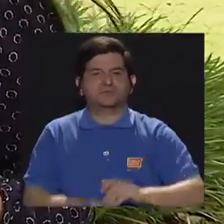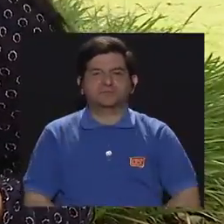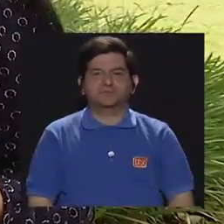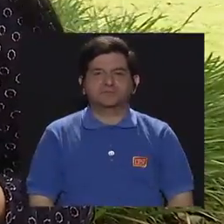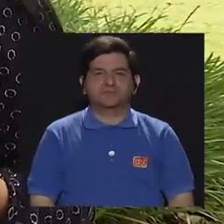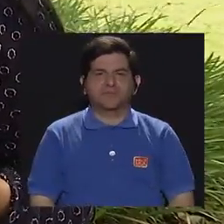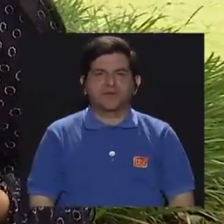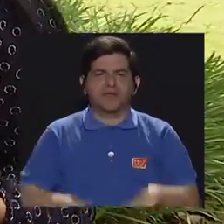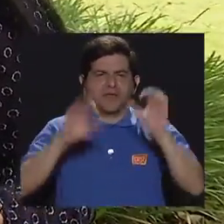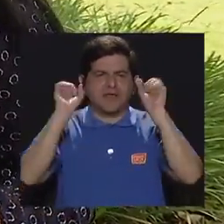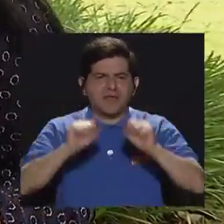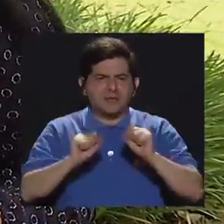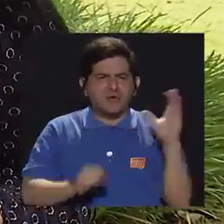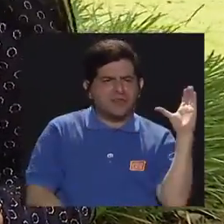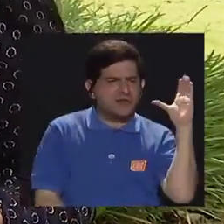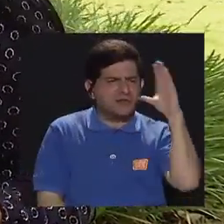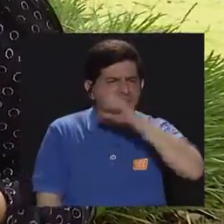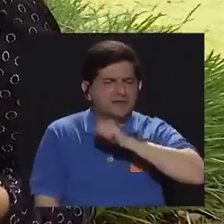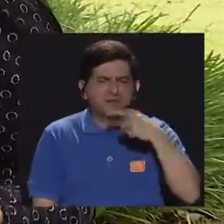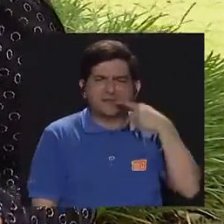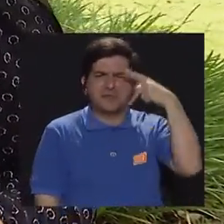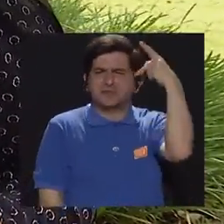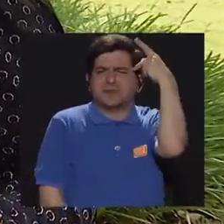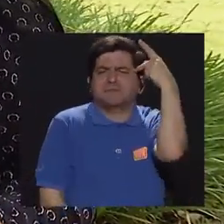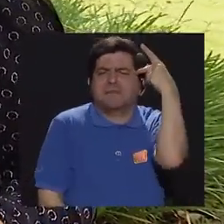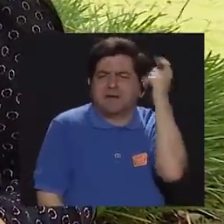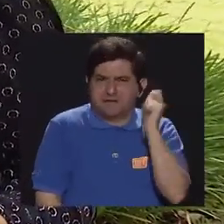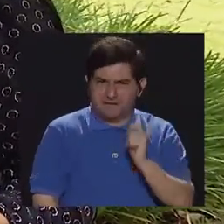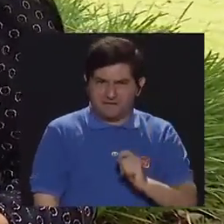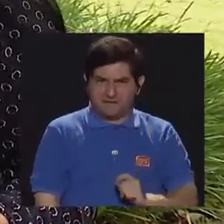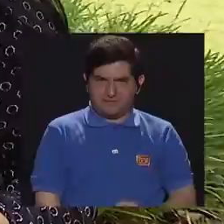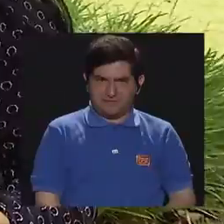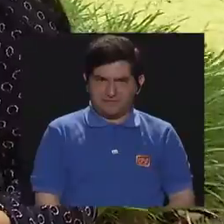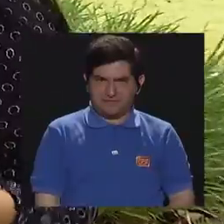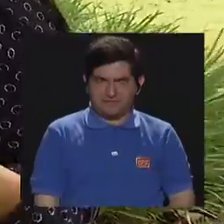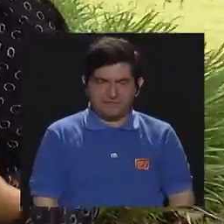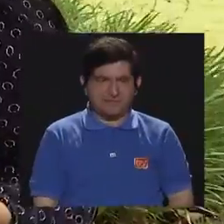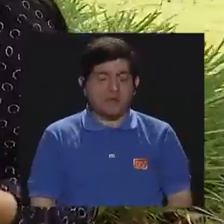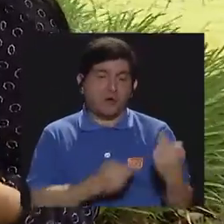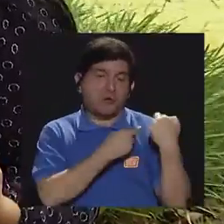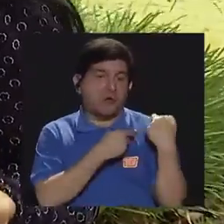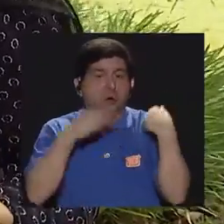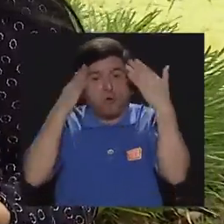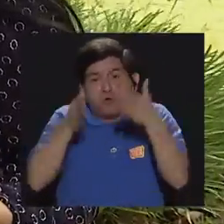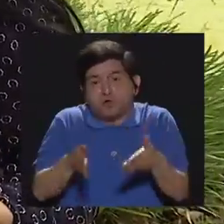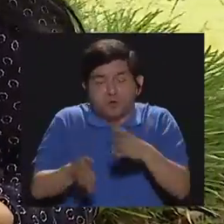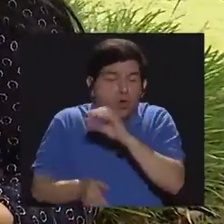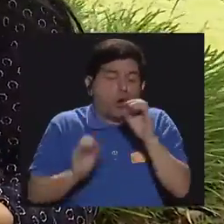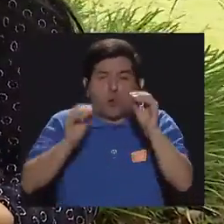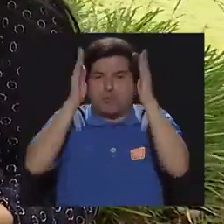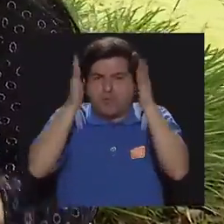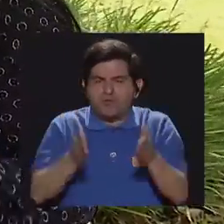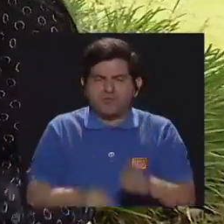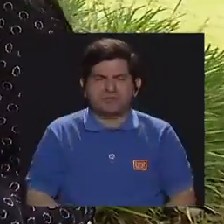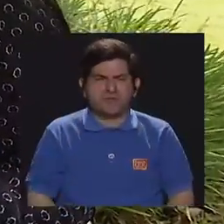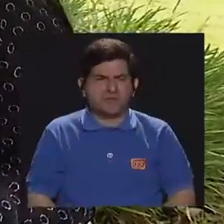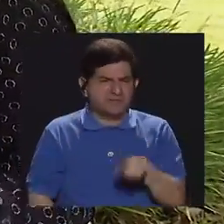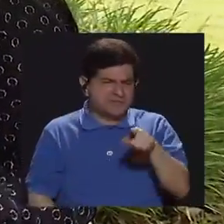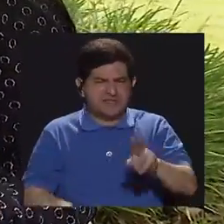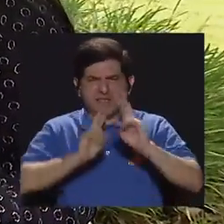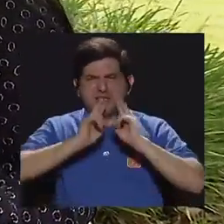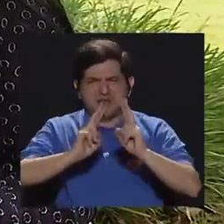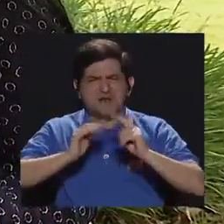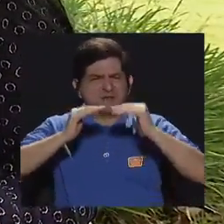reconocer los padres de familia, los encargados o los maestros, cuando hay bajo